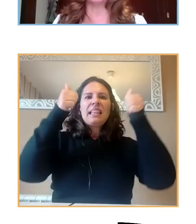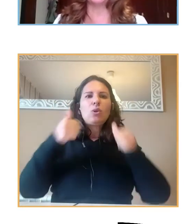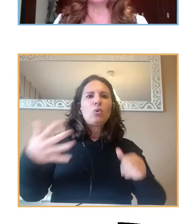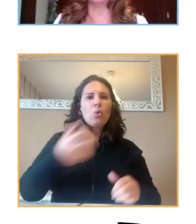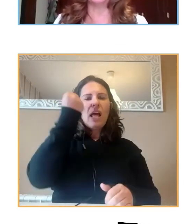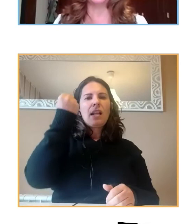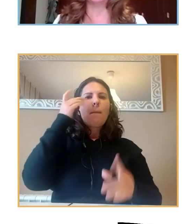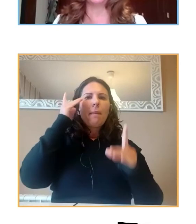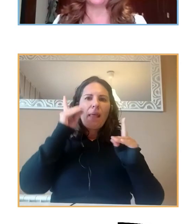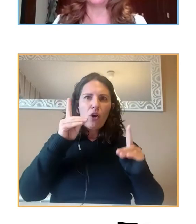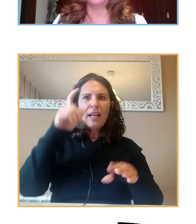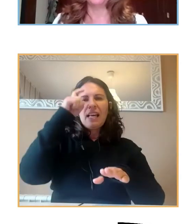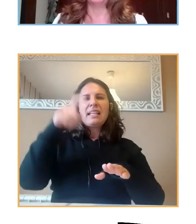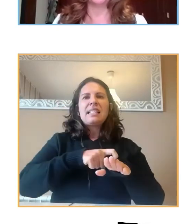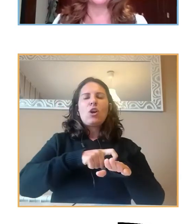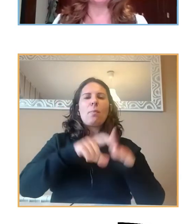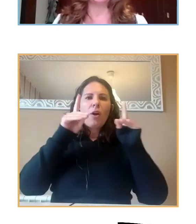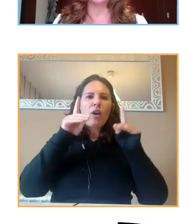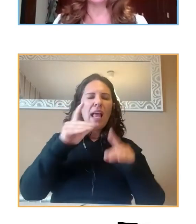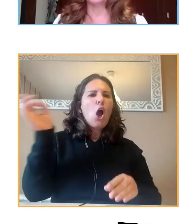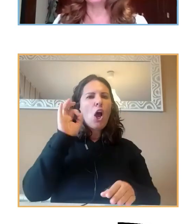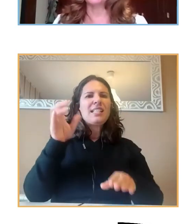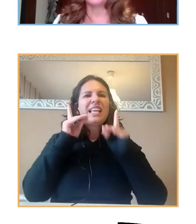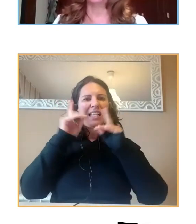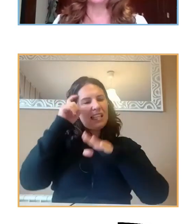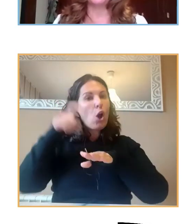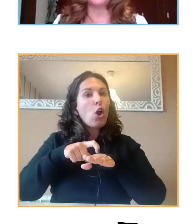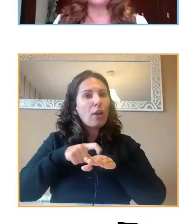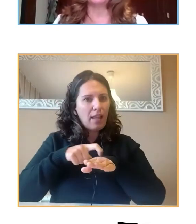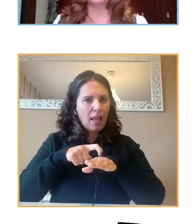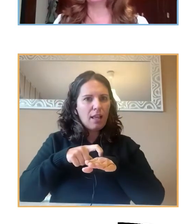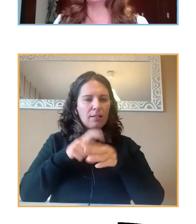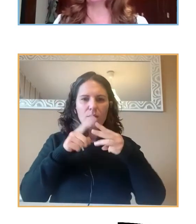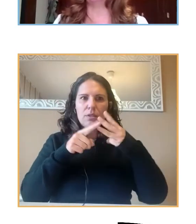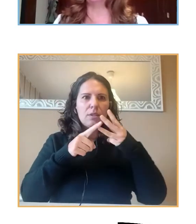psicopedagogía o en psicología. ¿Por qué? Porque estamos ante una